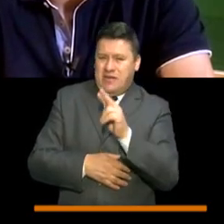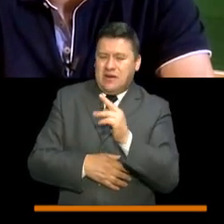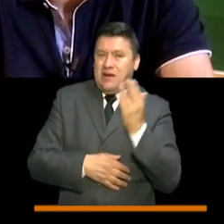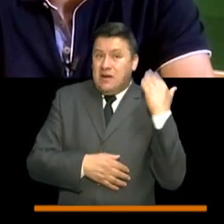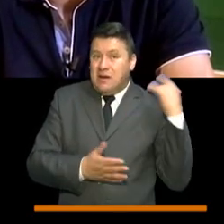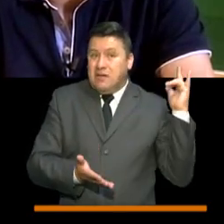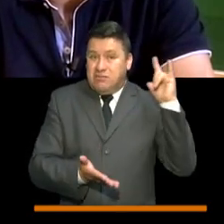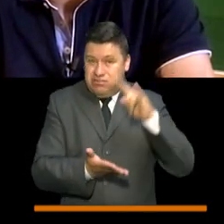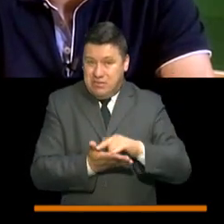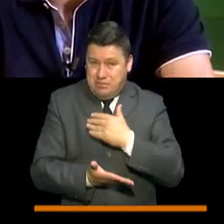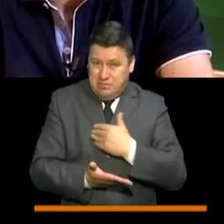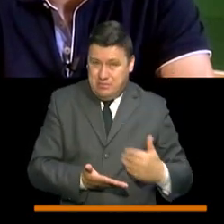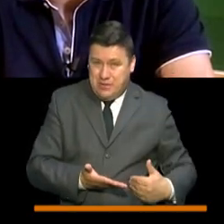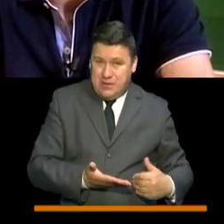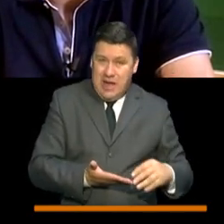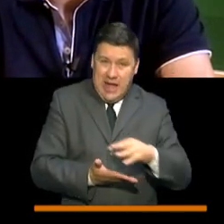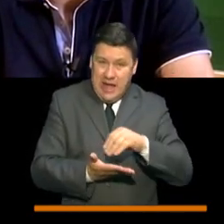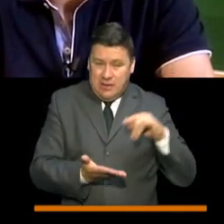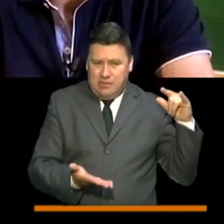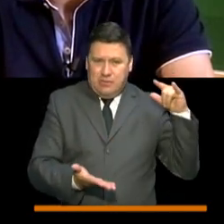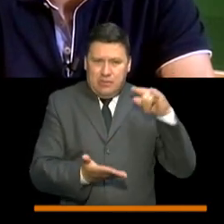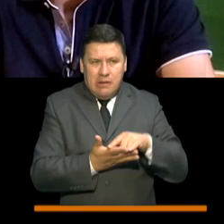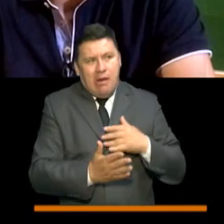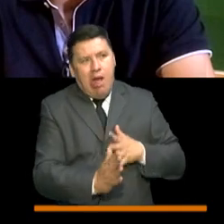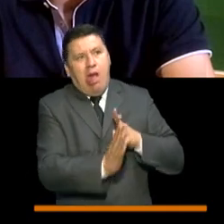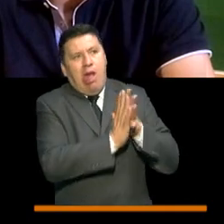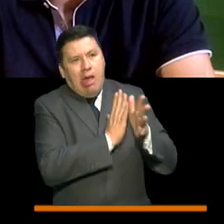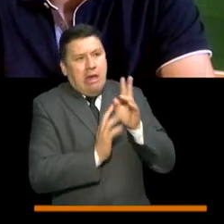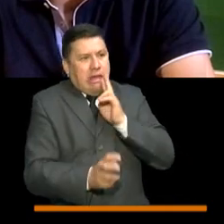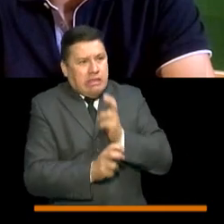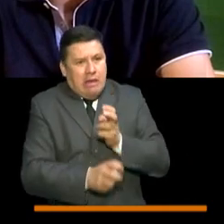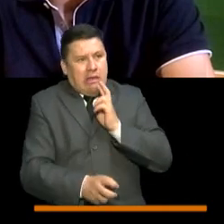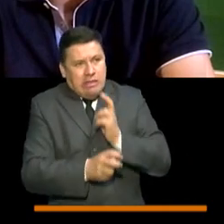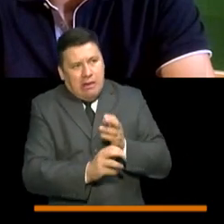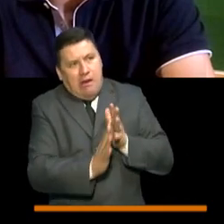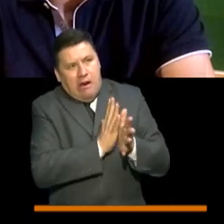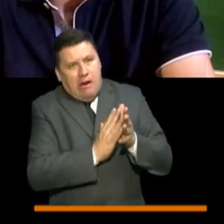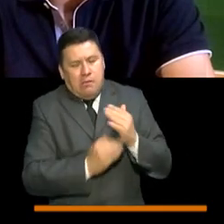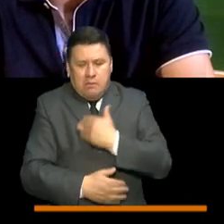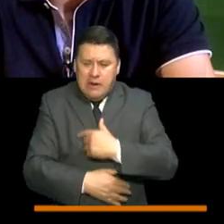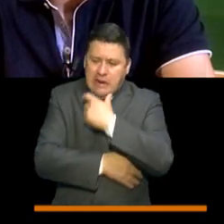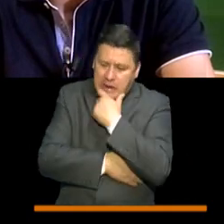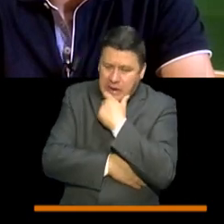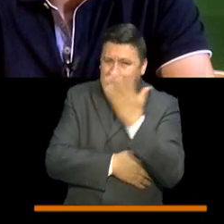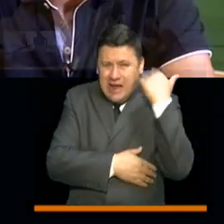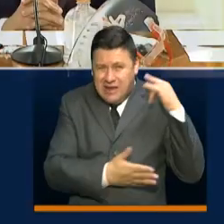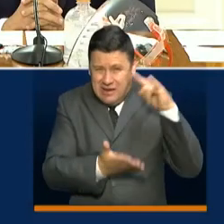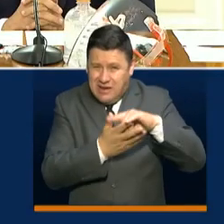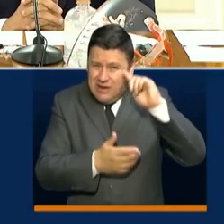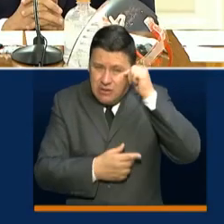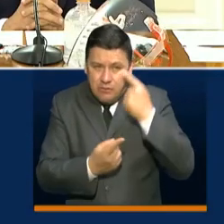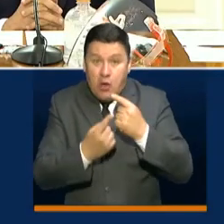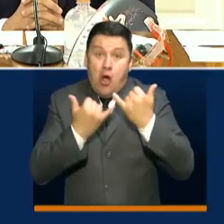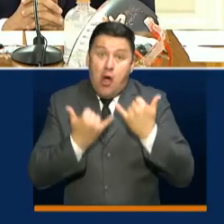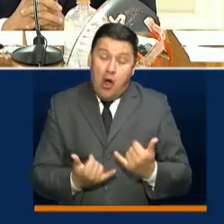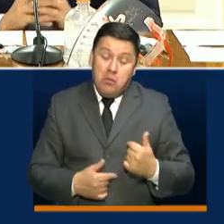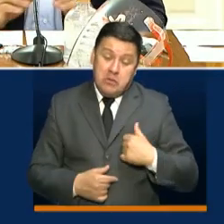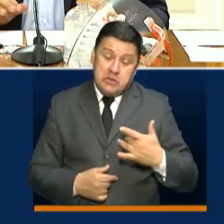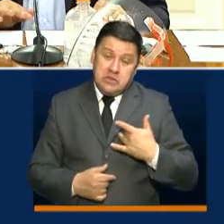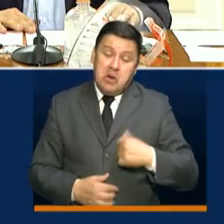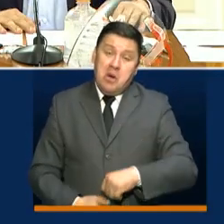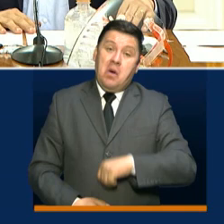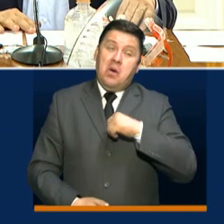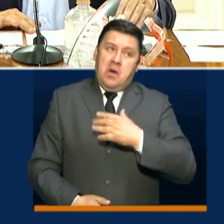veces que ha venido aquí al Atlántico le hemos manifestado las dificultades que tenemos en conectividad, pero yo hoy me siento realmente